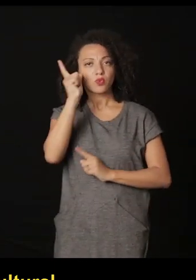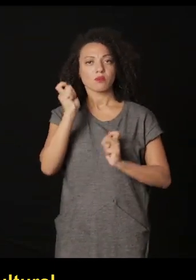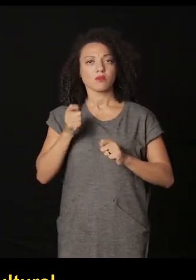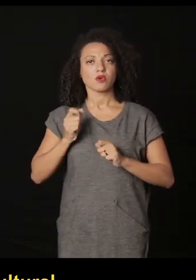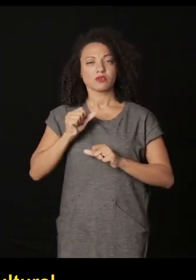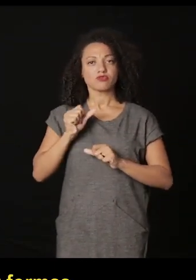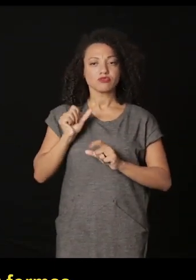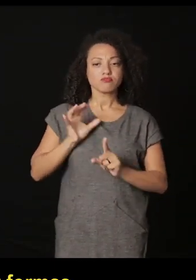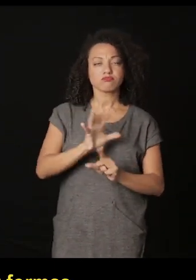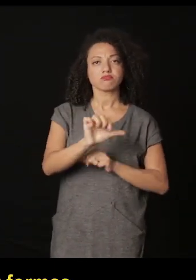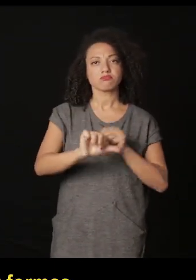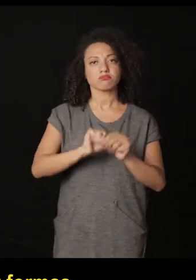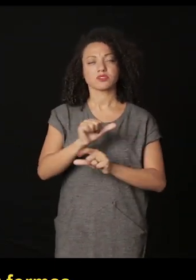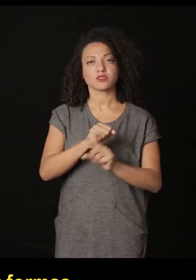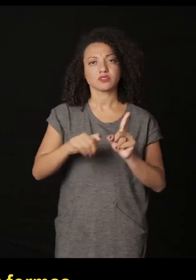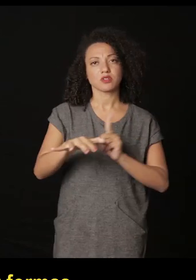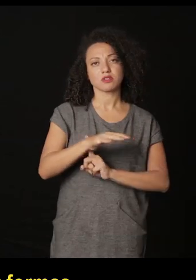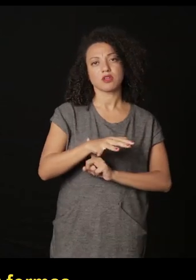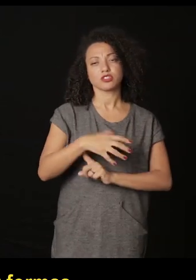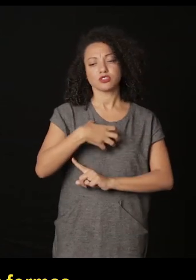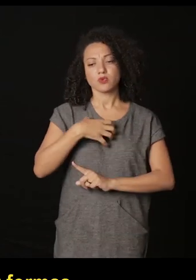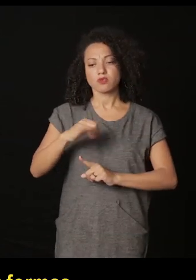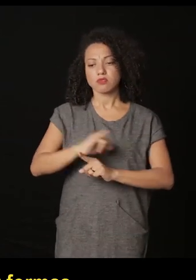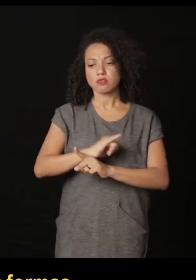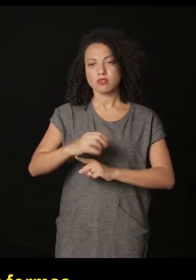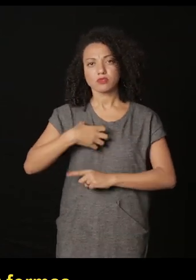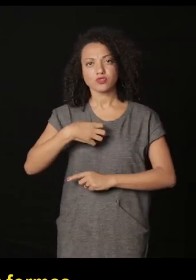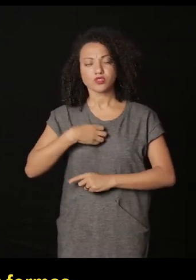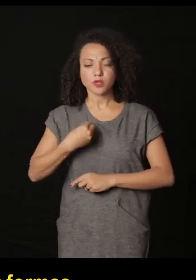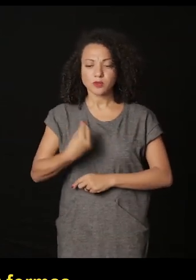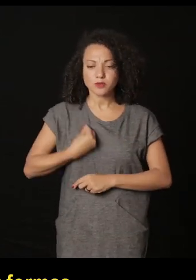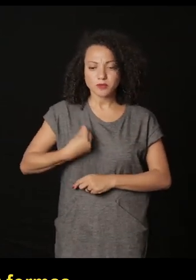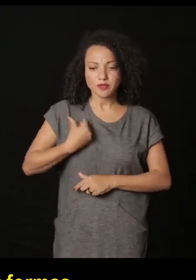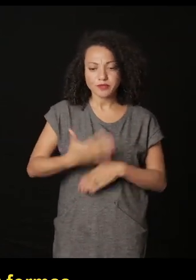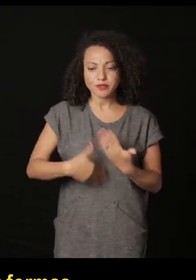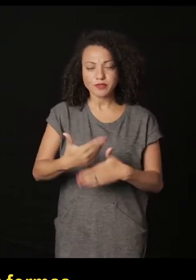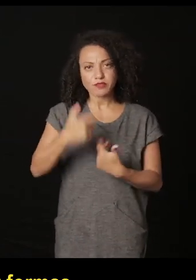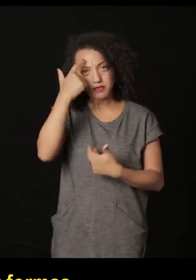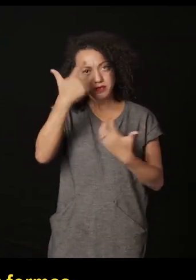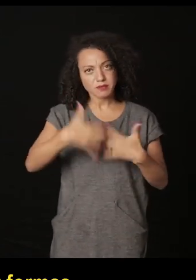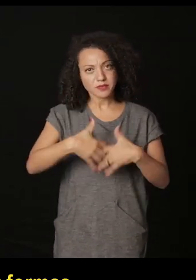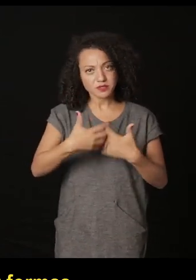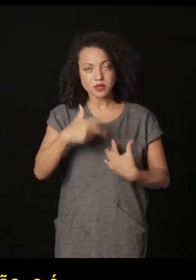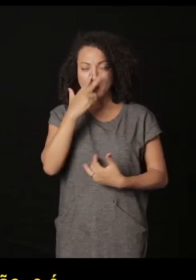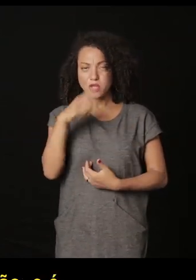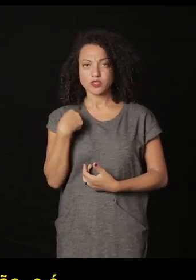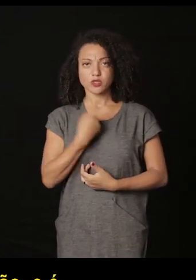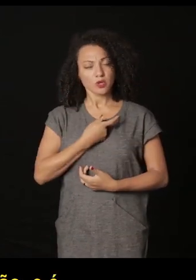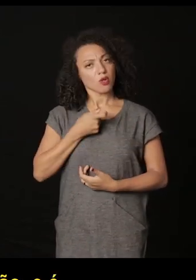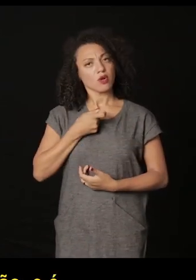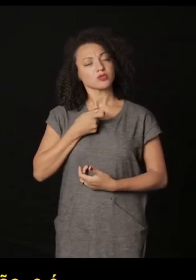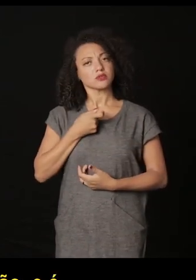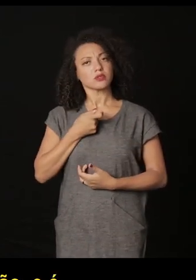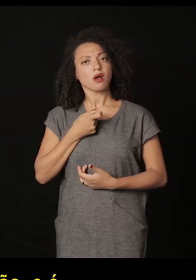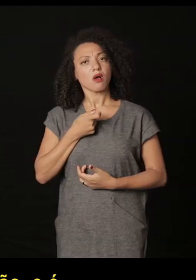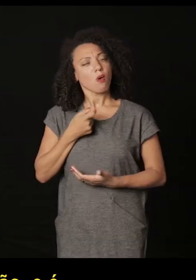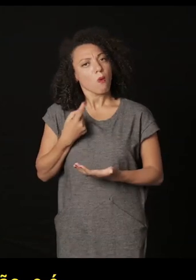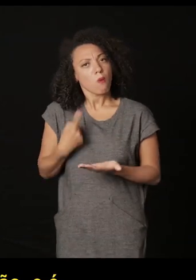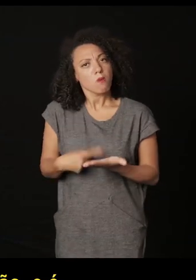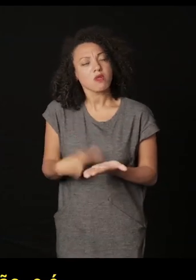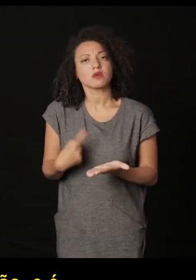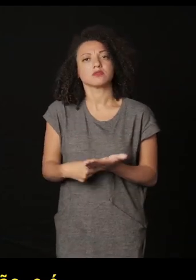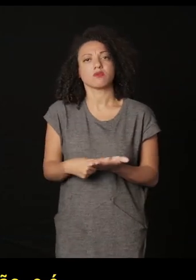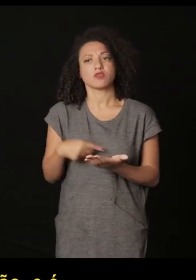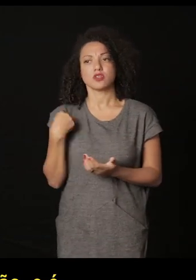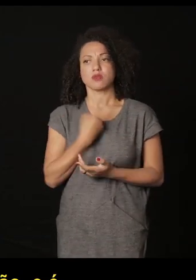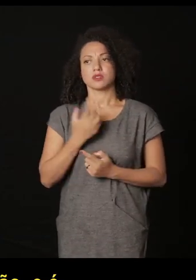forma de cambiar la sociedad y de pensar la sociedad y de encontrar formas y vías para hacer pensar la gente creo que es nuestra obligación y